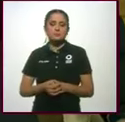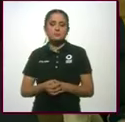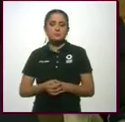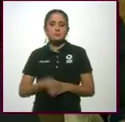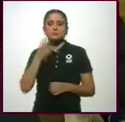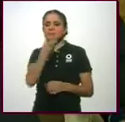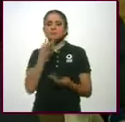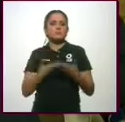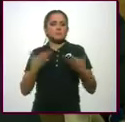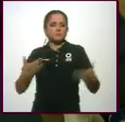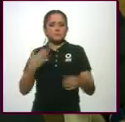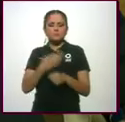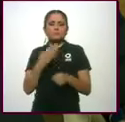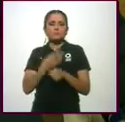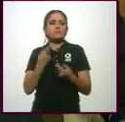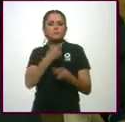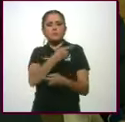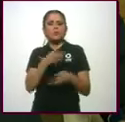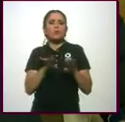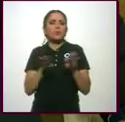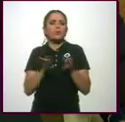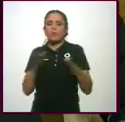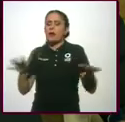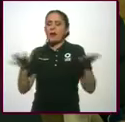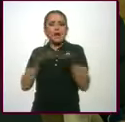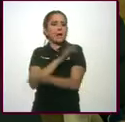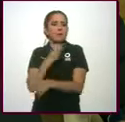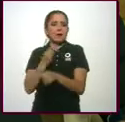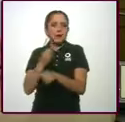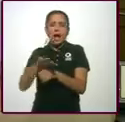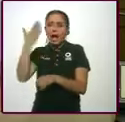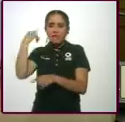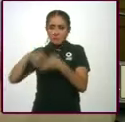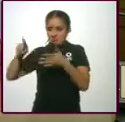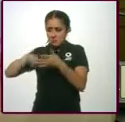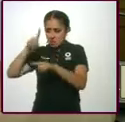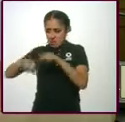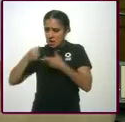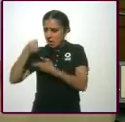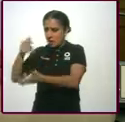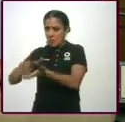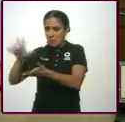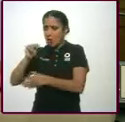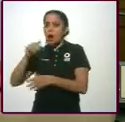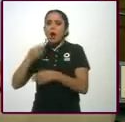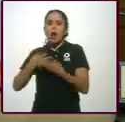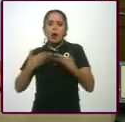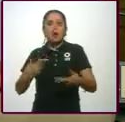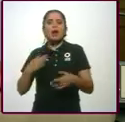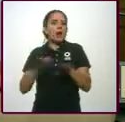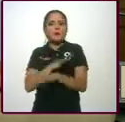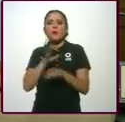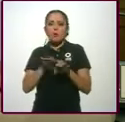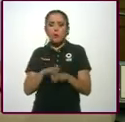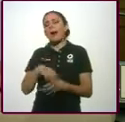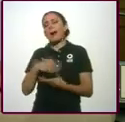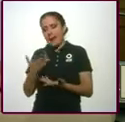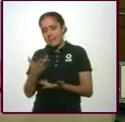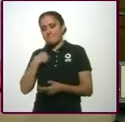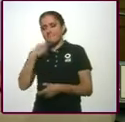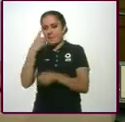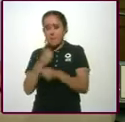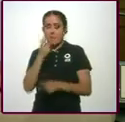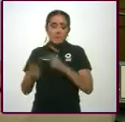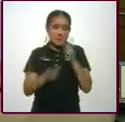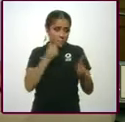cómo está ahora y cómo le van a dar el giro? Le vamos a dar el giro a través de las consultas y de los acuerdos necesarios, tanto